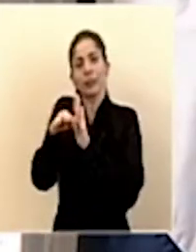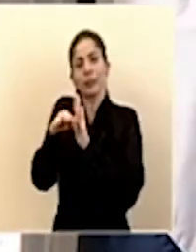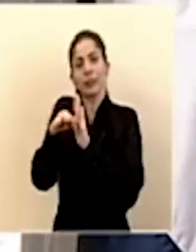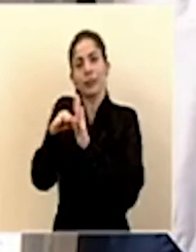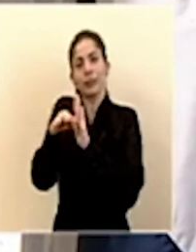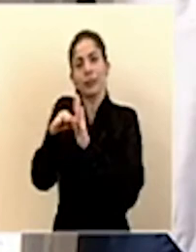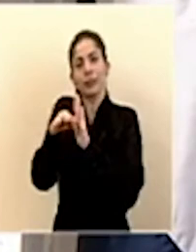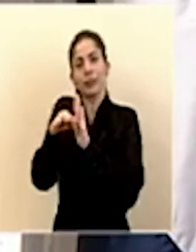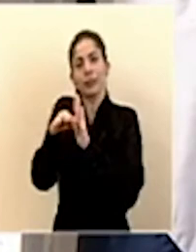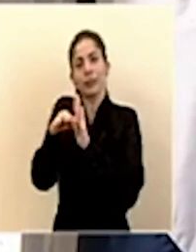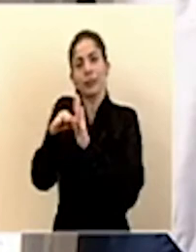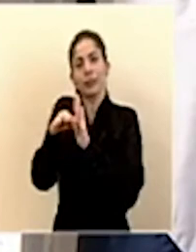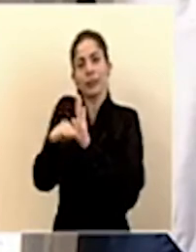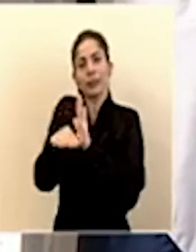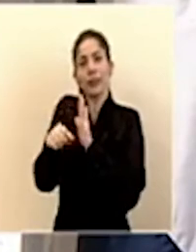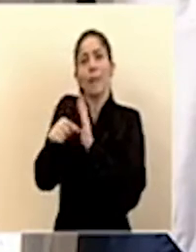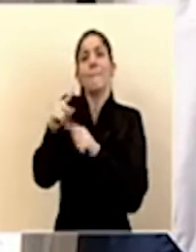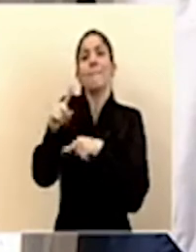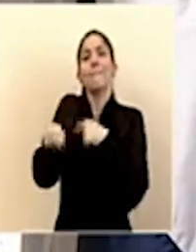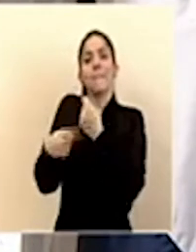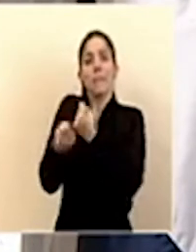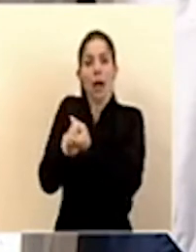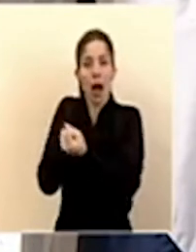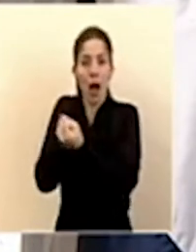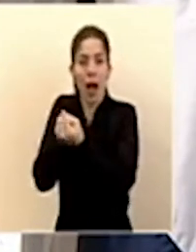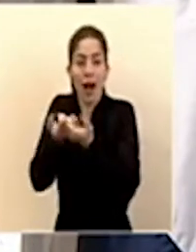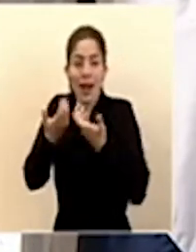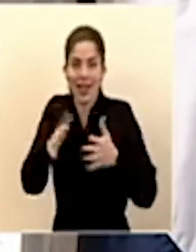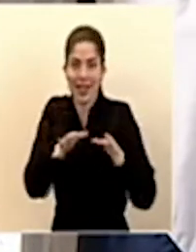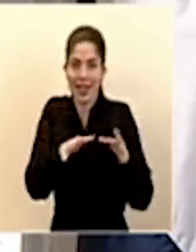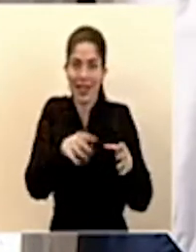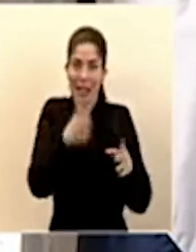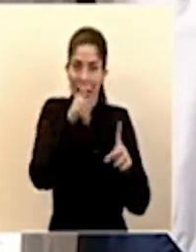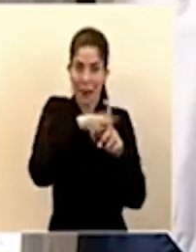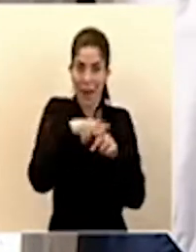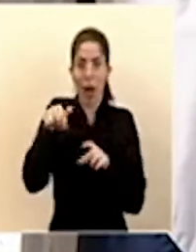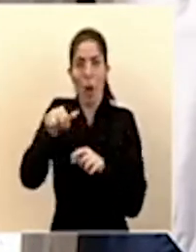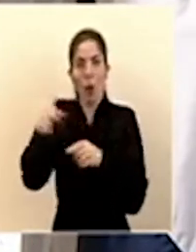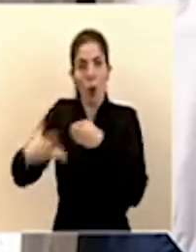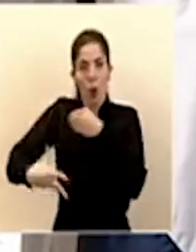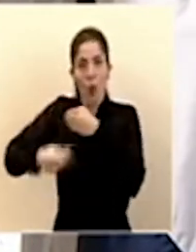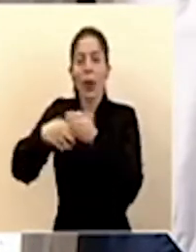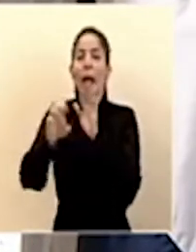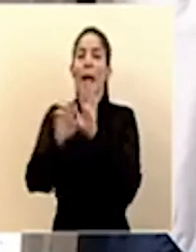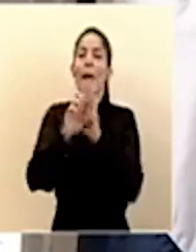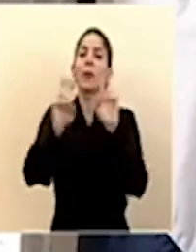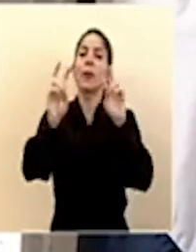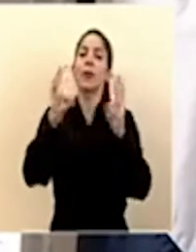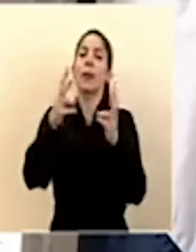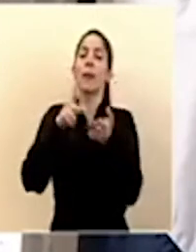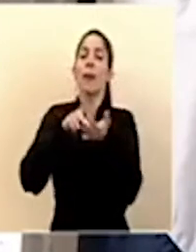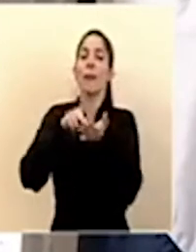conjunto de medidas que van a apalancar estas que ya hemos tomado como por ejemplo el tema de la pago a los servicios